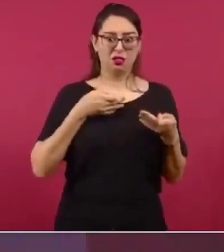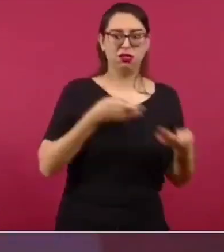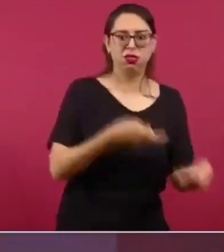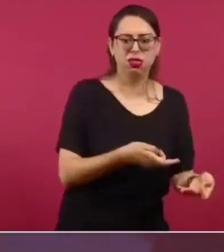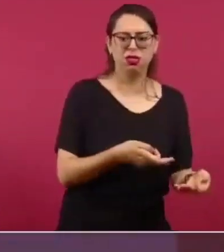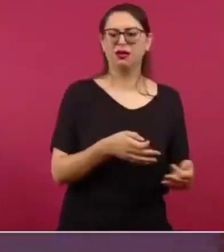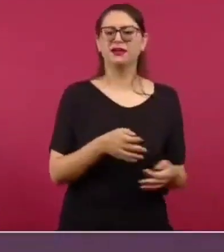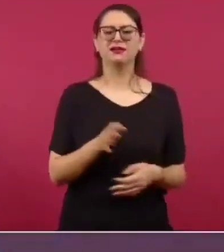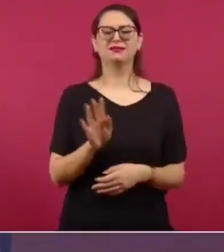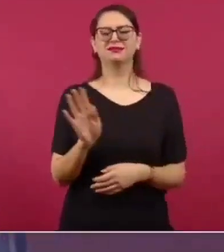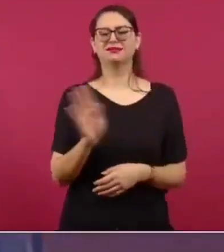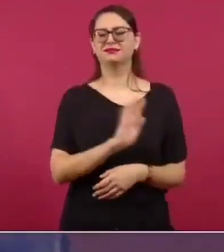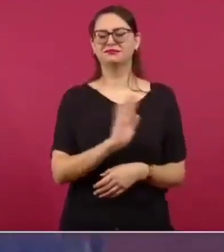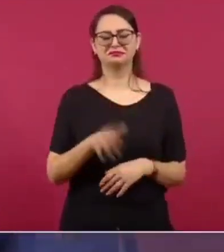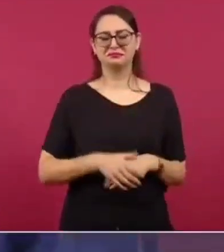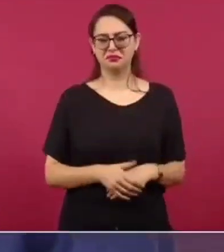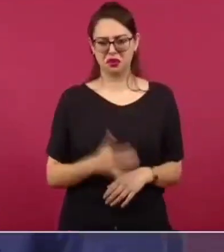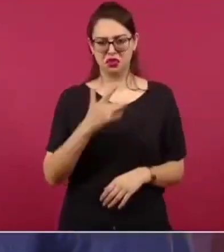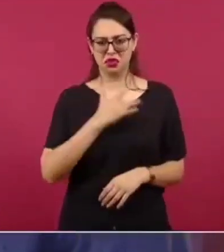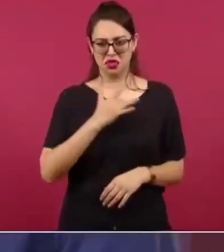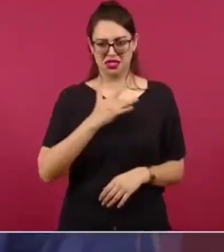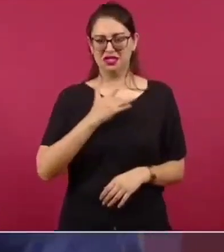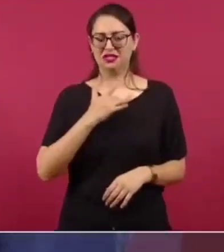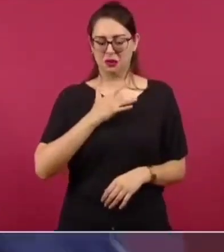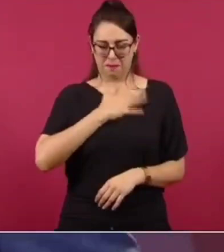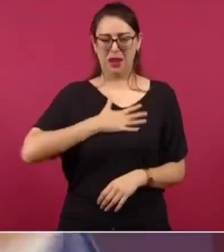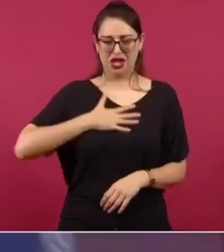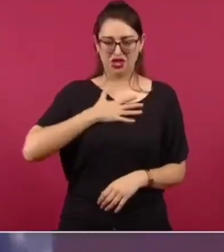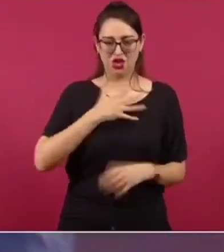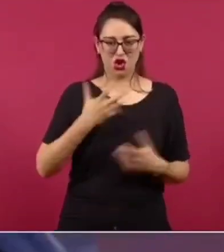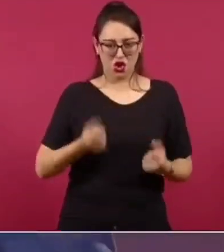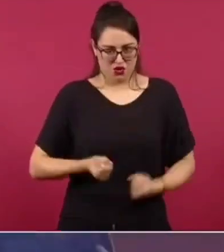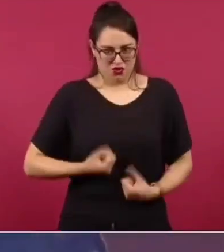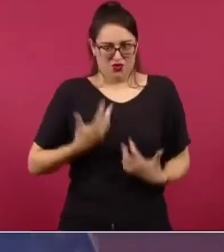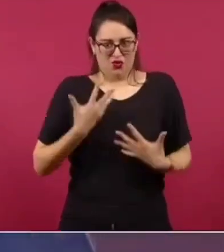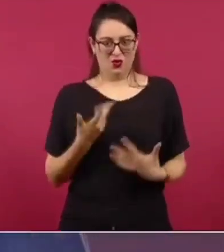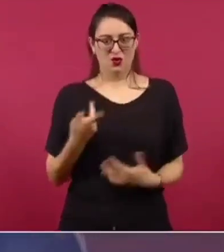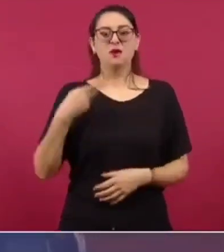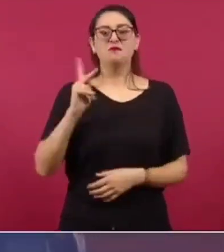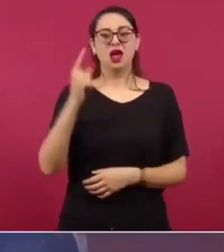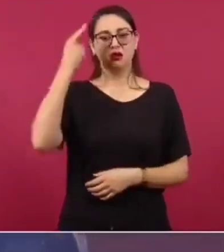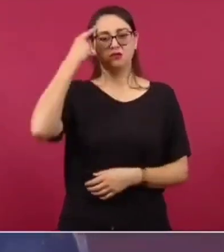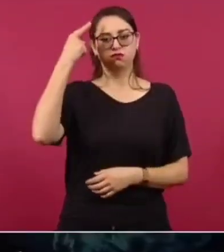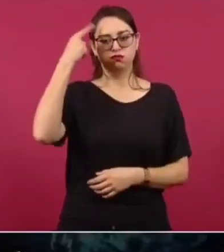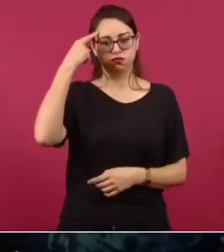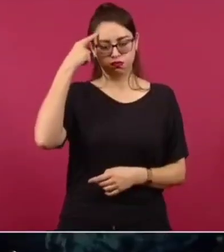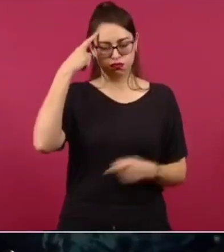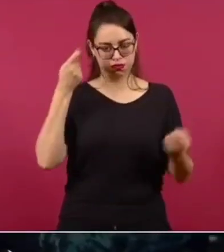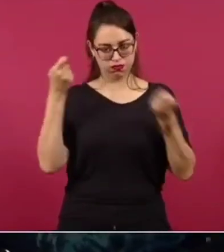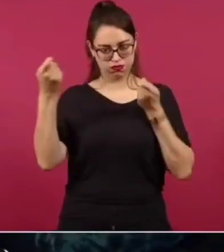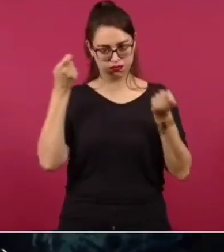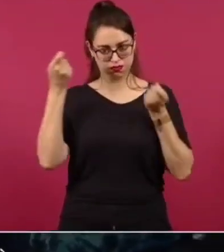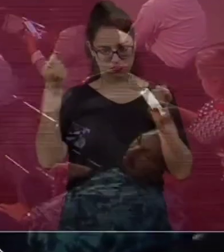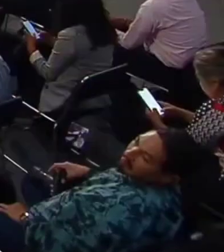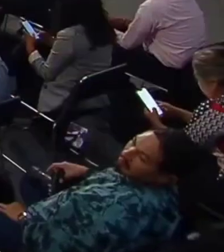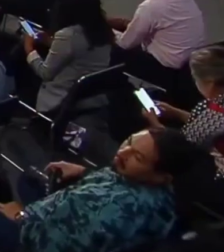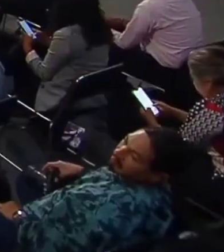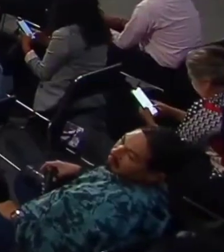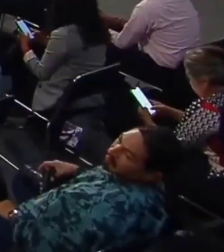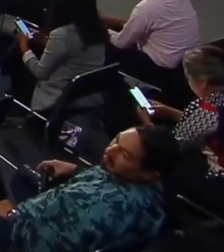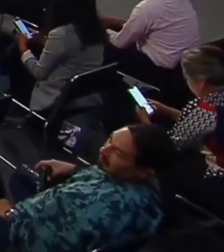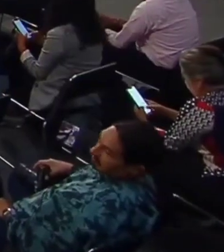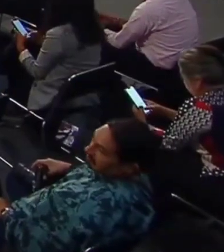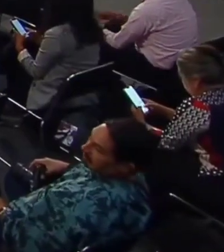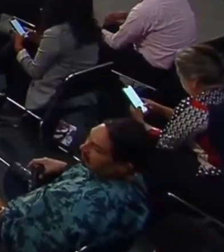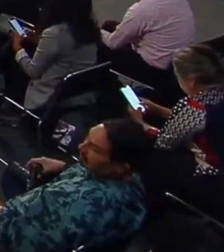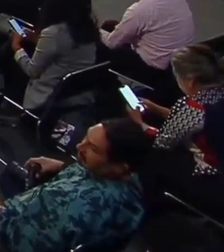caliente, la cabeza fría, porque lo que quieren nuestros adversarios y su prensa